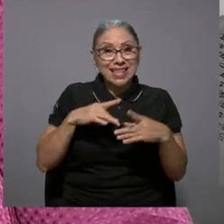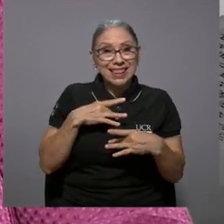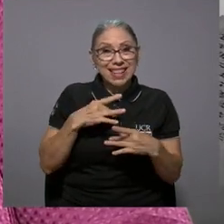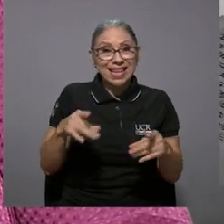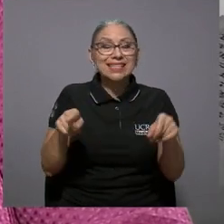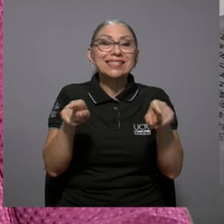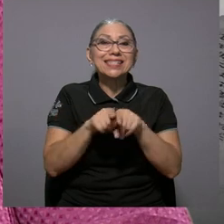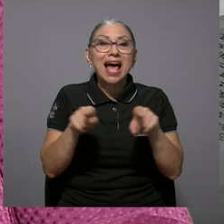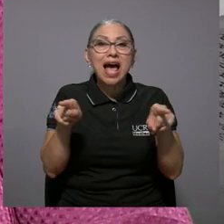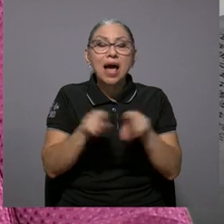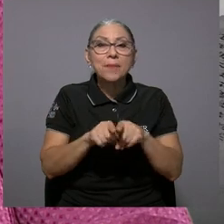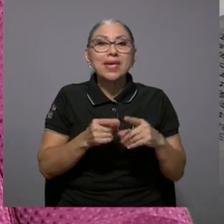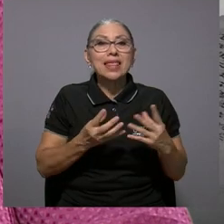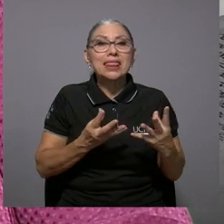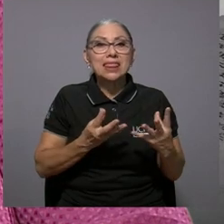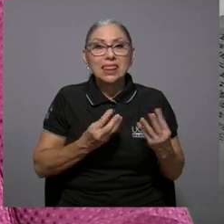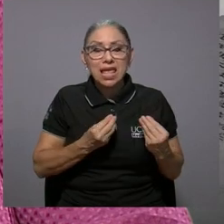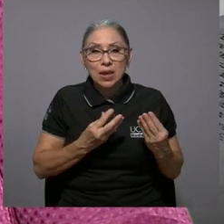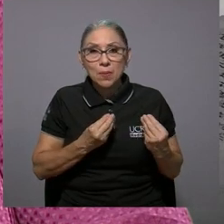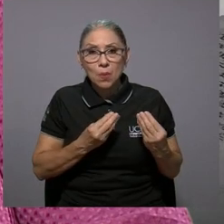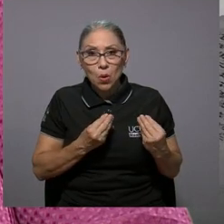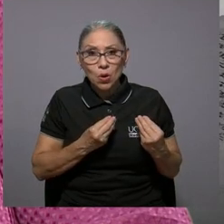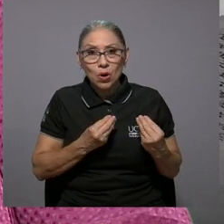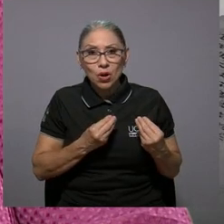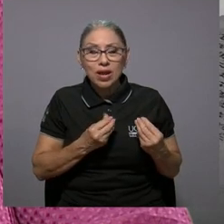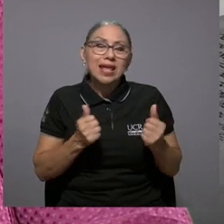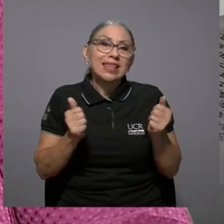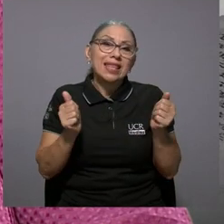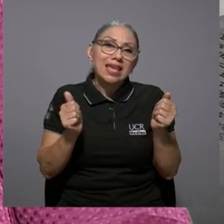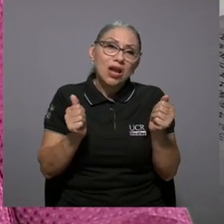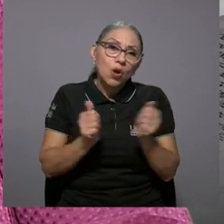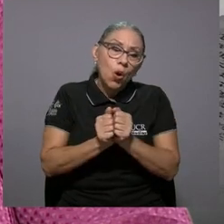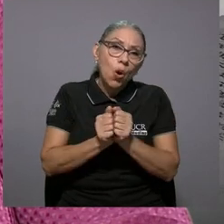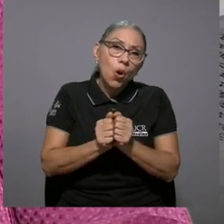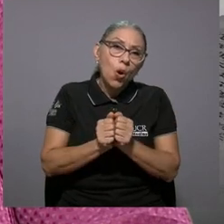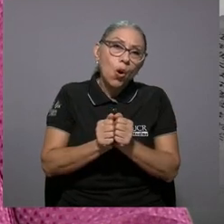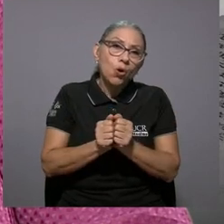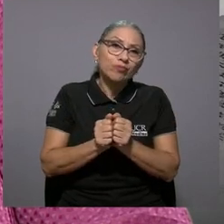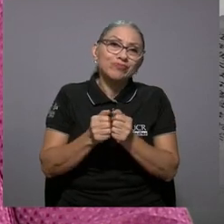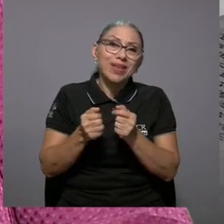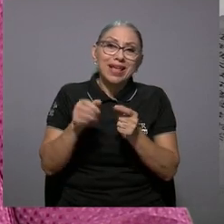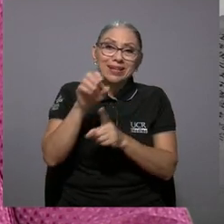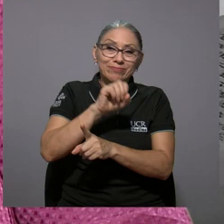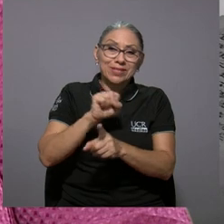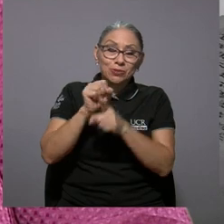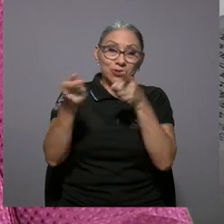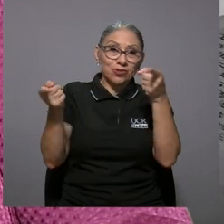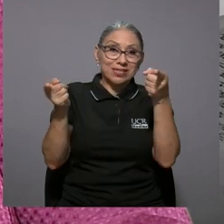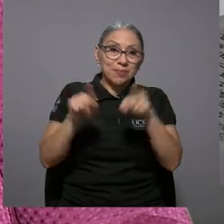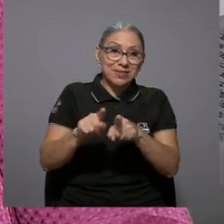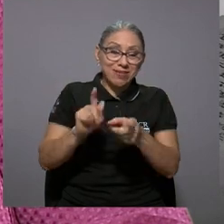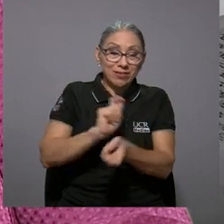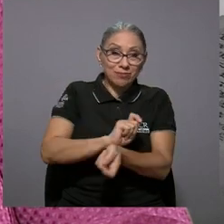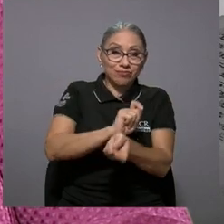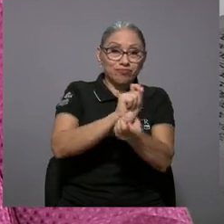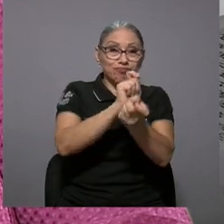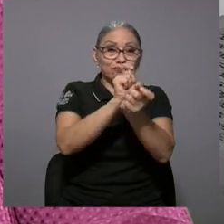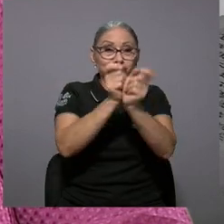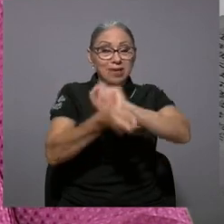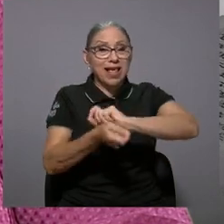Pero con ese interés vino también el temor de que con los embates de la